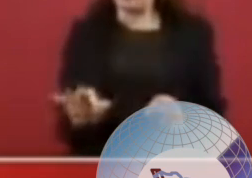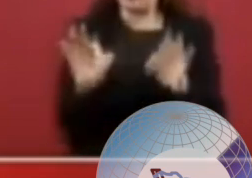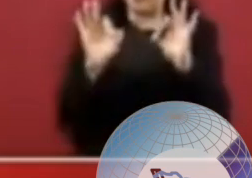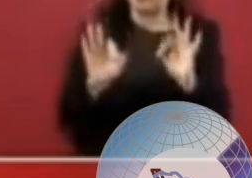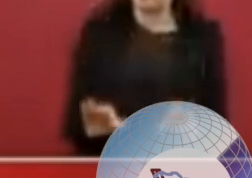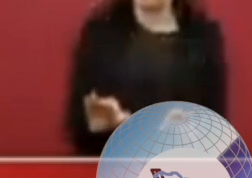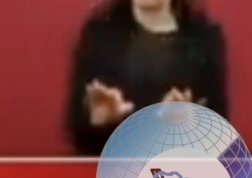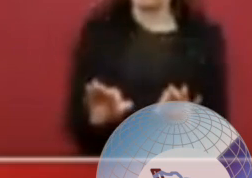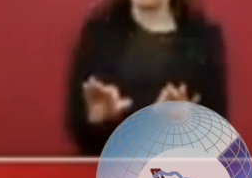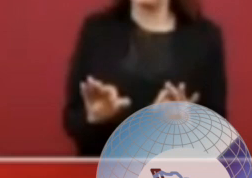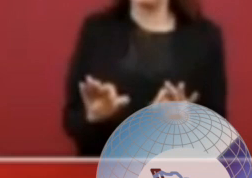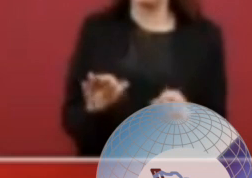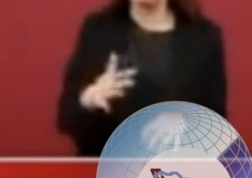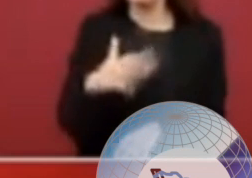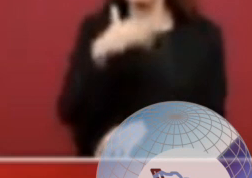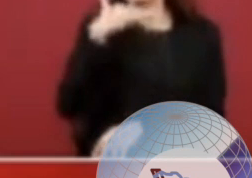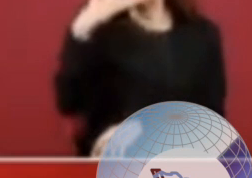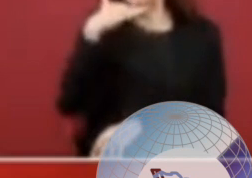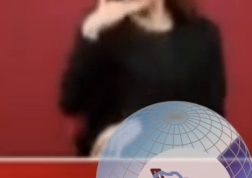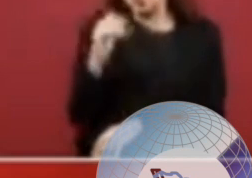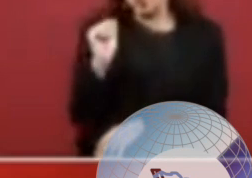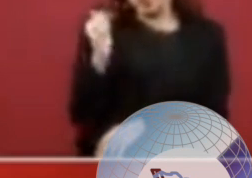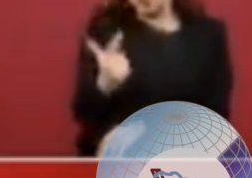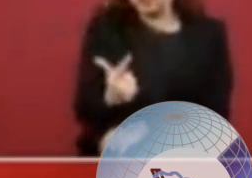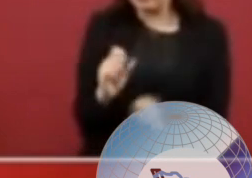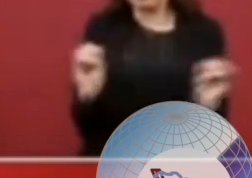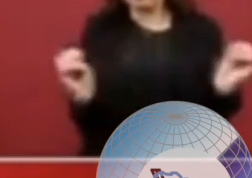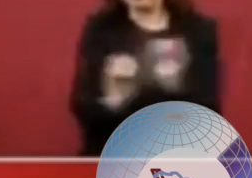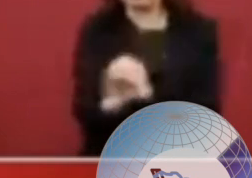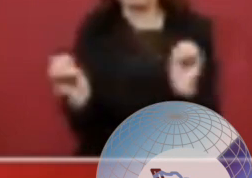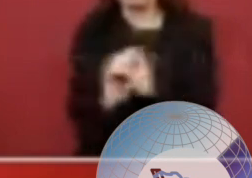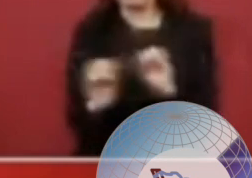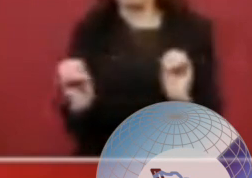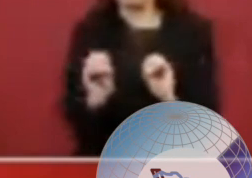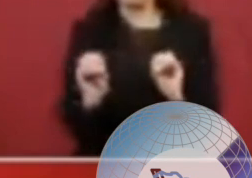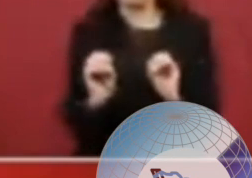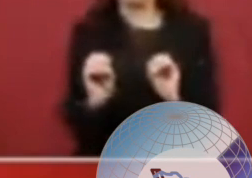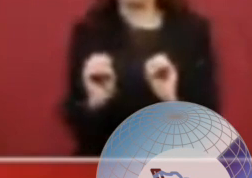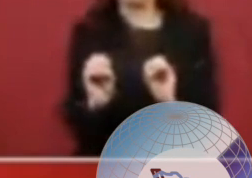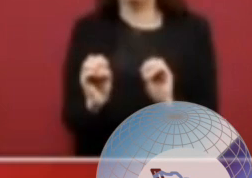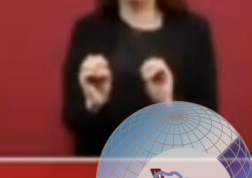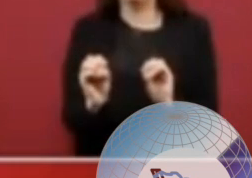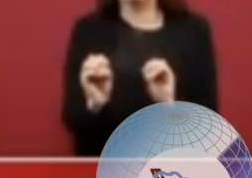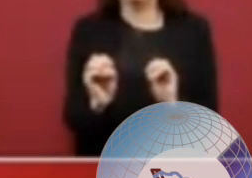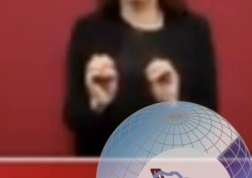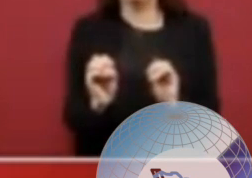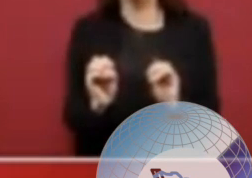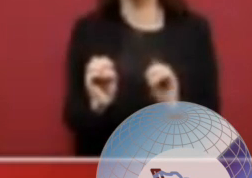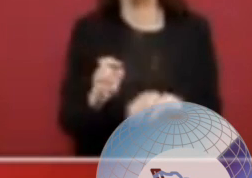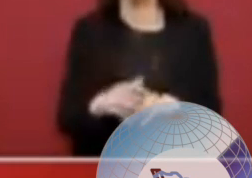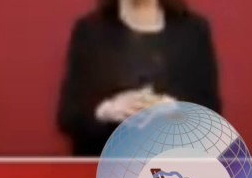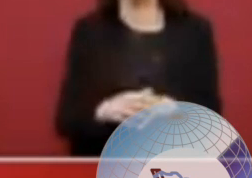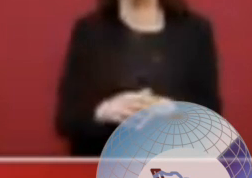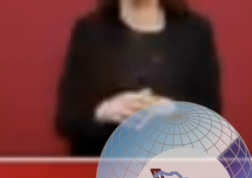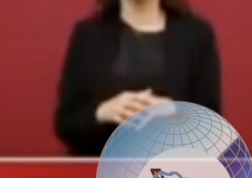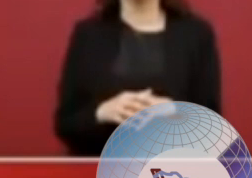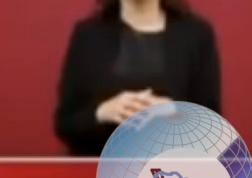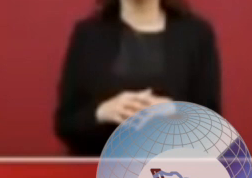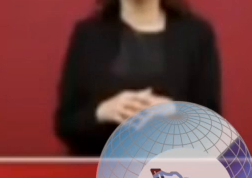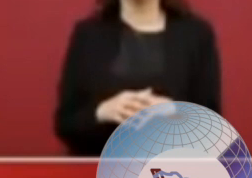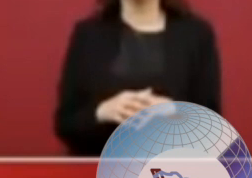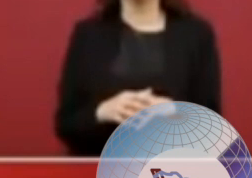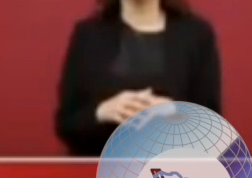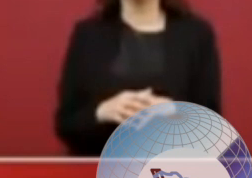contaminación de un organismo